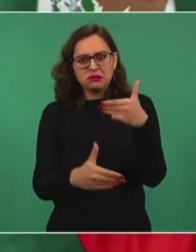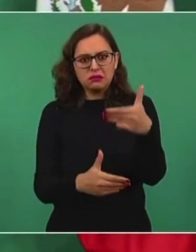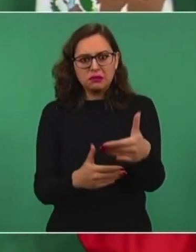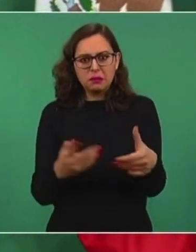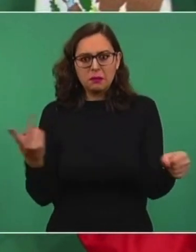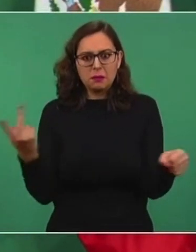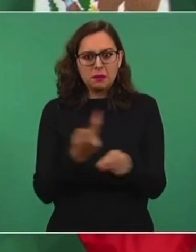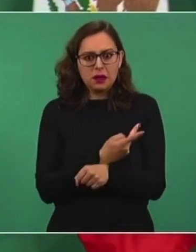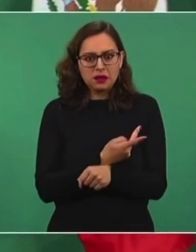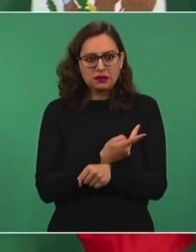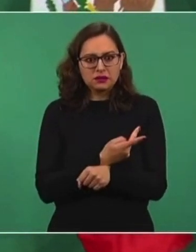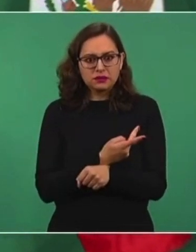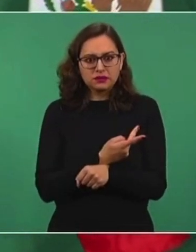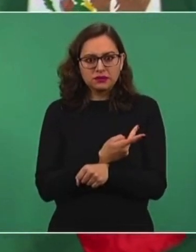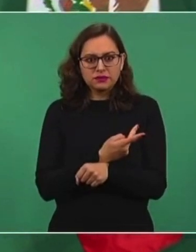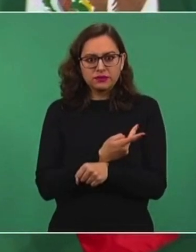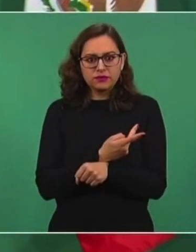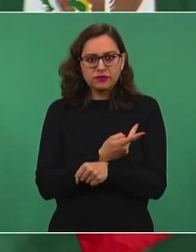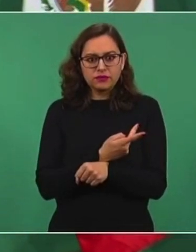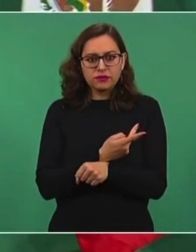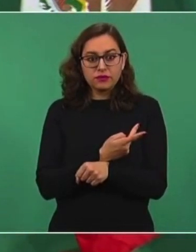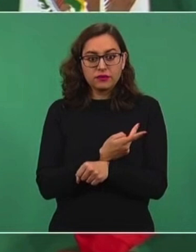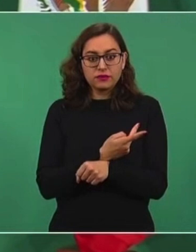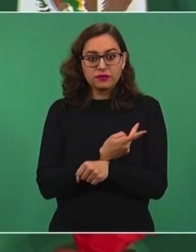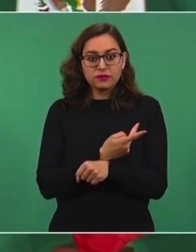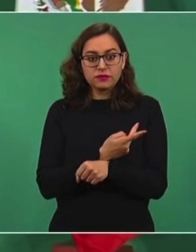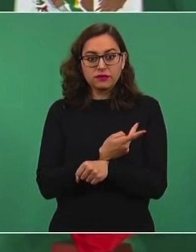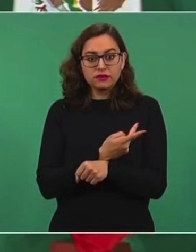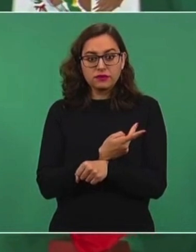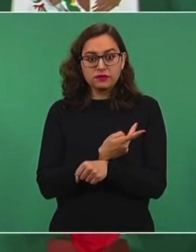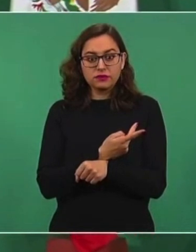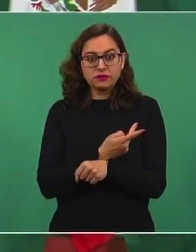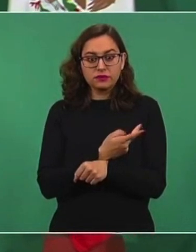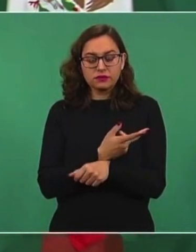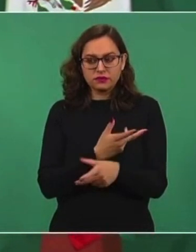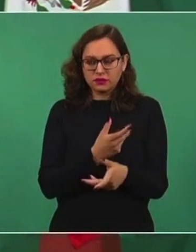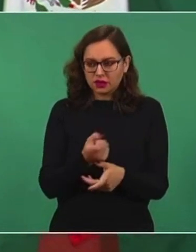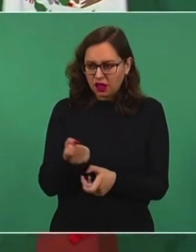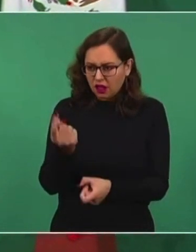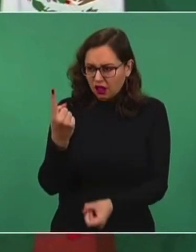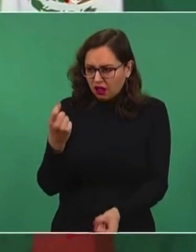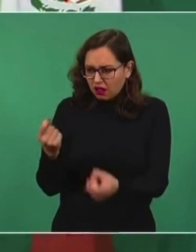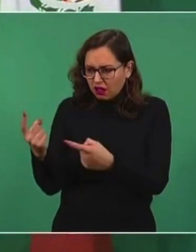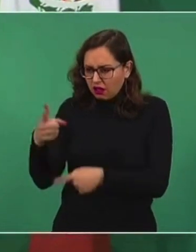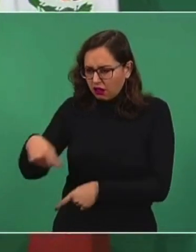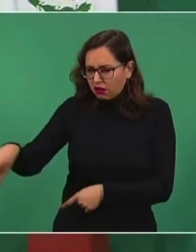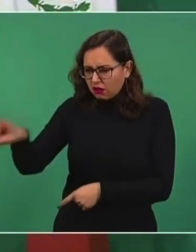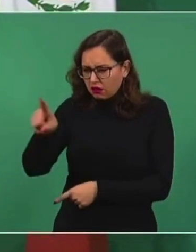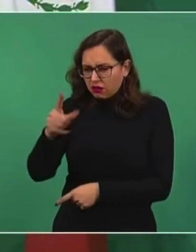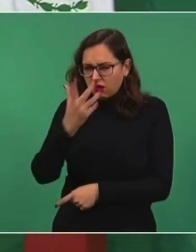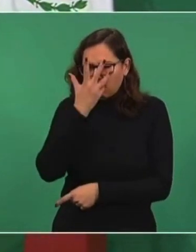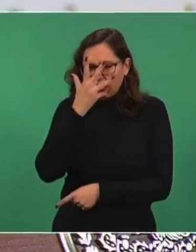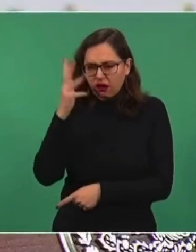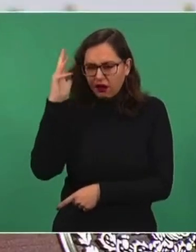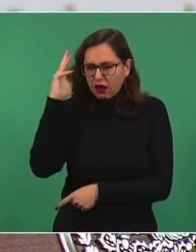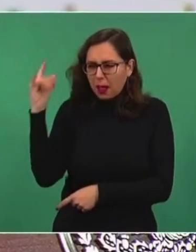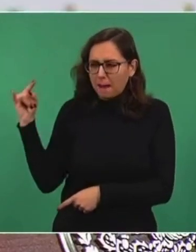feministas conservadores sólo